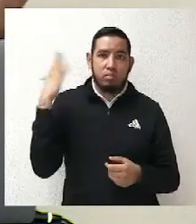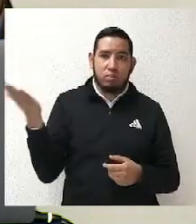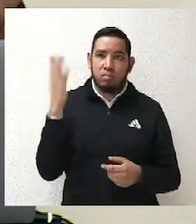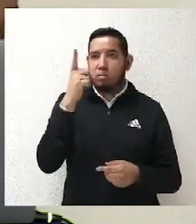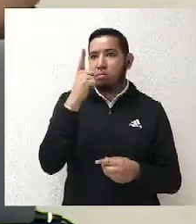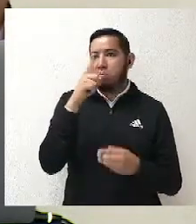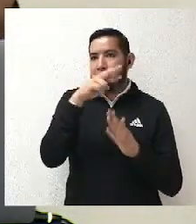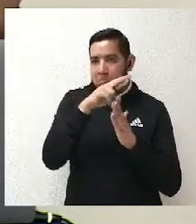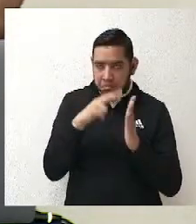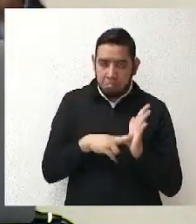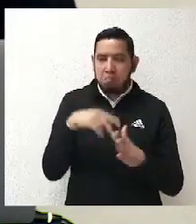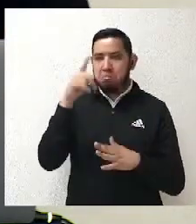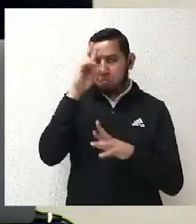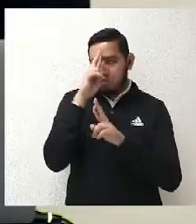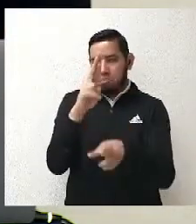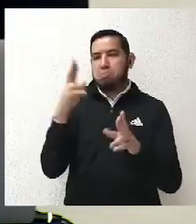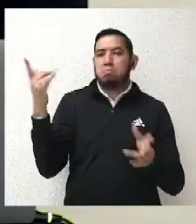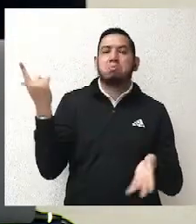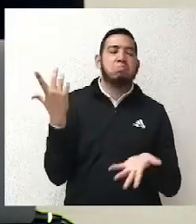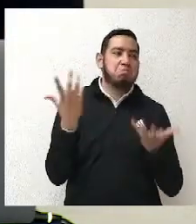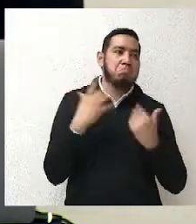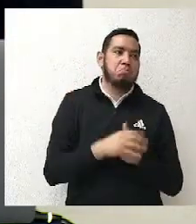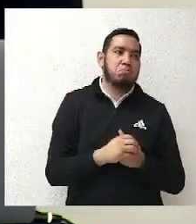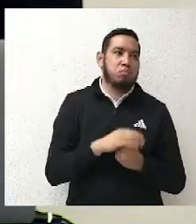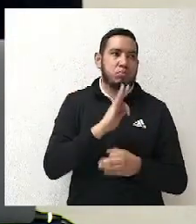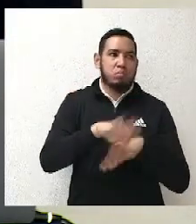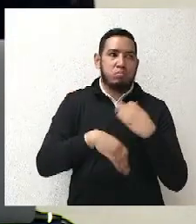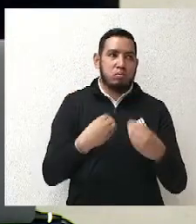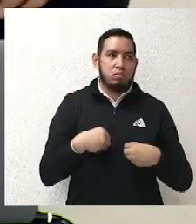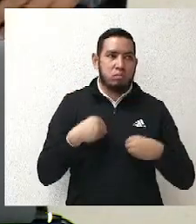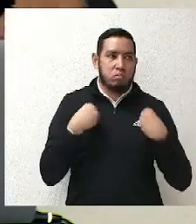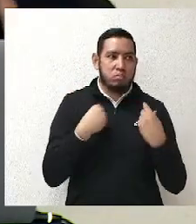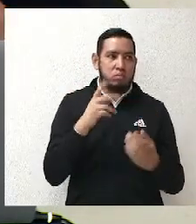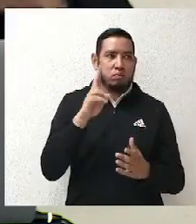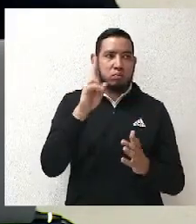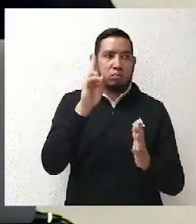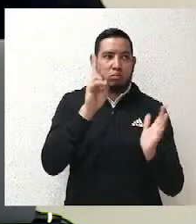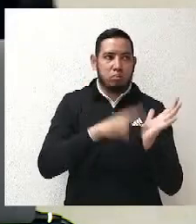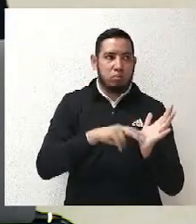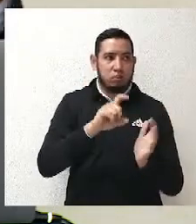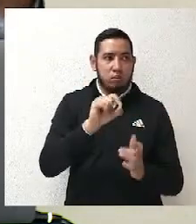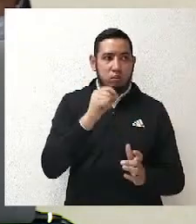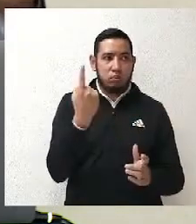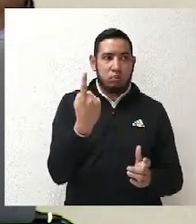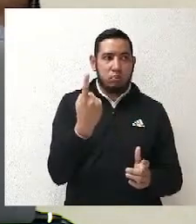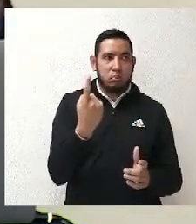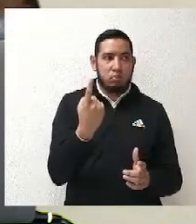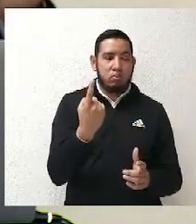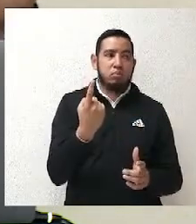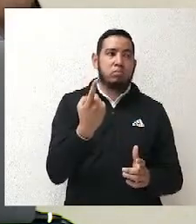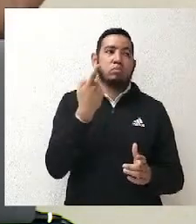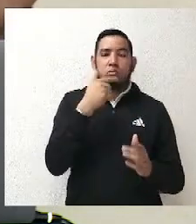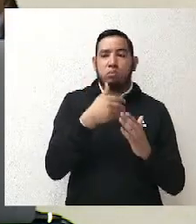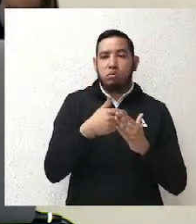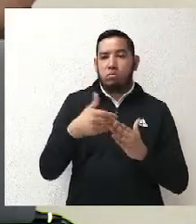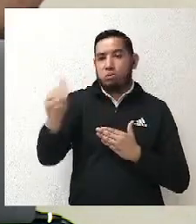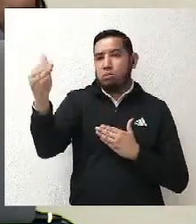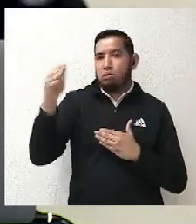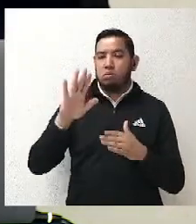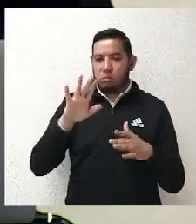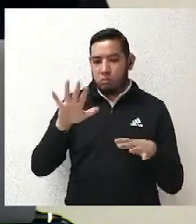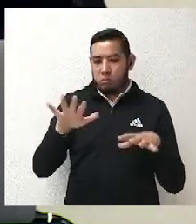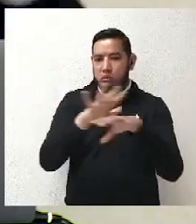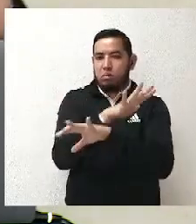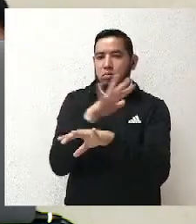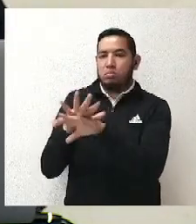acomodando, se lo hemos dicho, sobre todo en el 2020 que renovaron, pues cámbialas, por ahí debe haber un párrafo donde lo